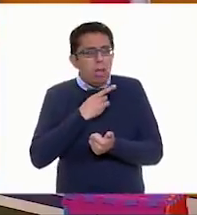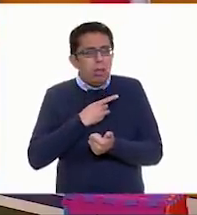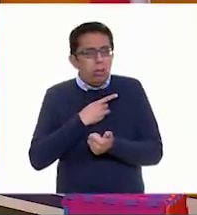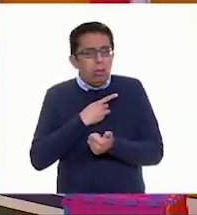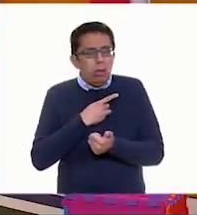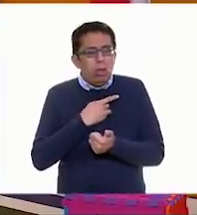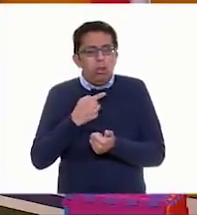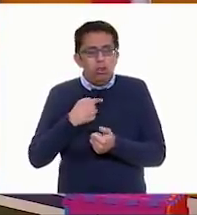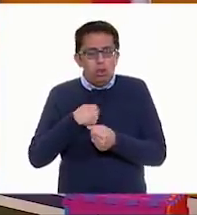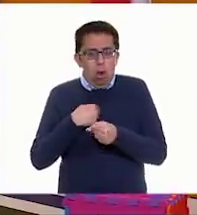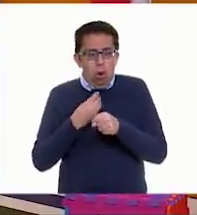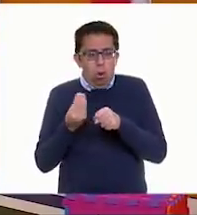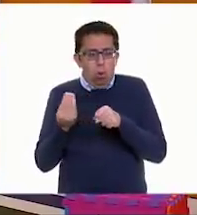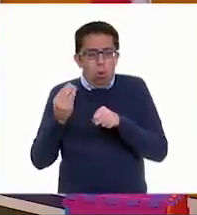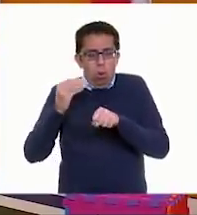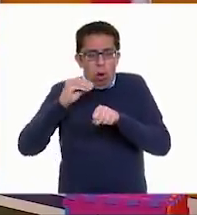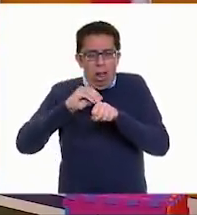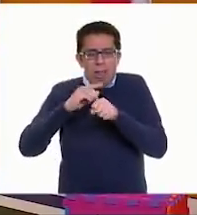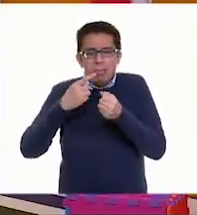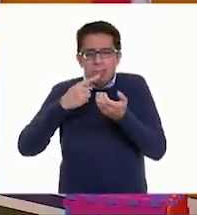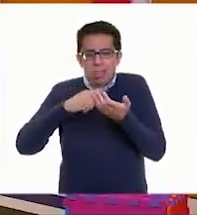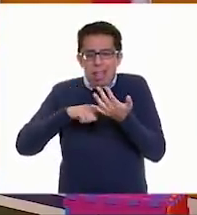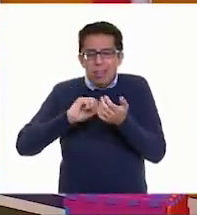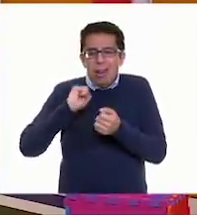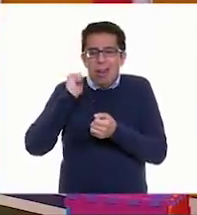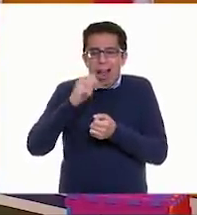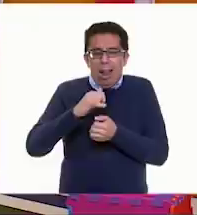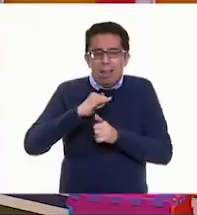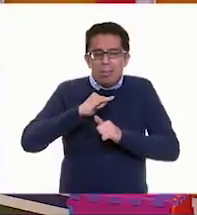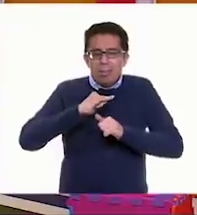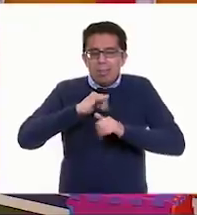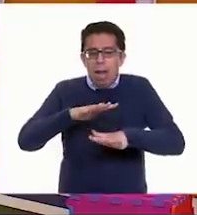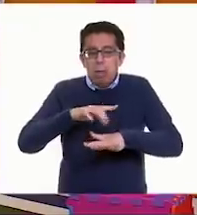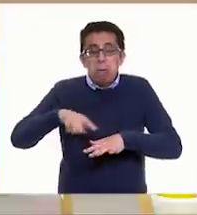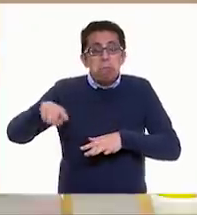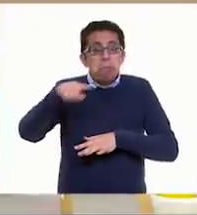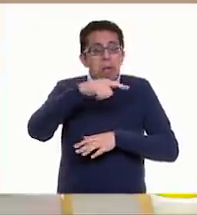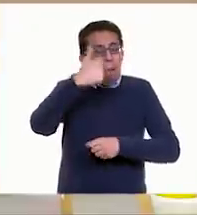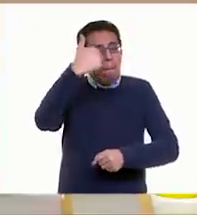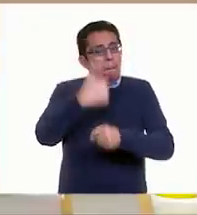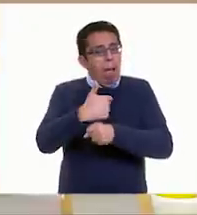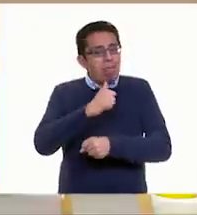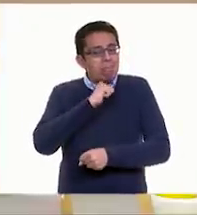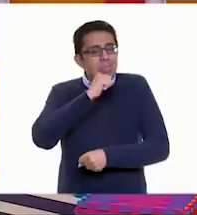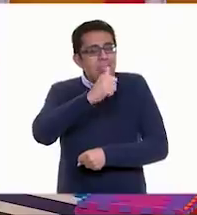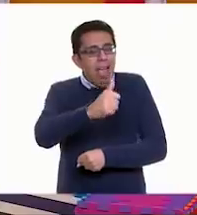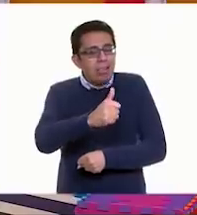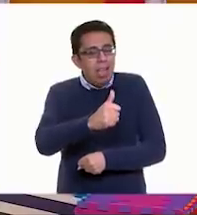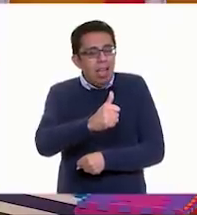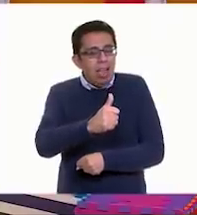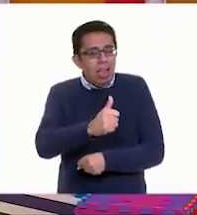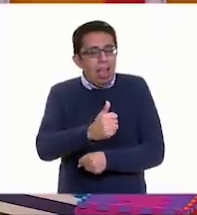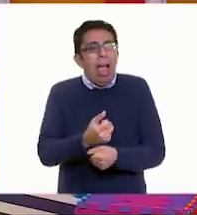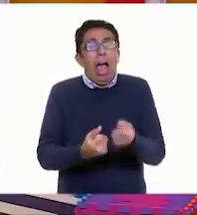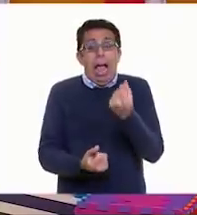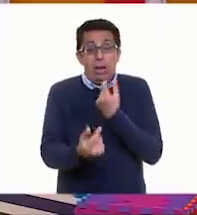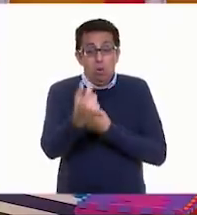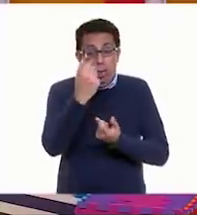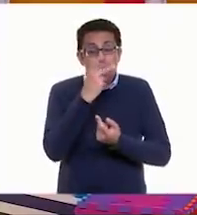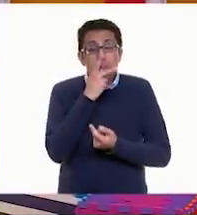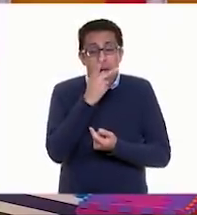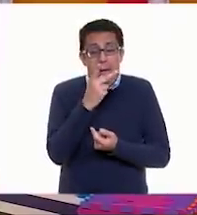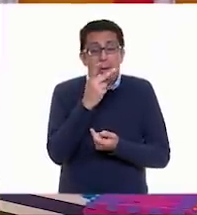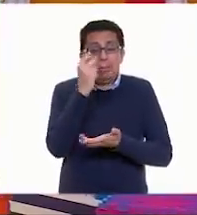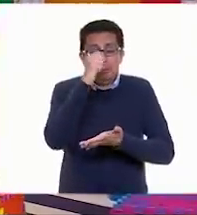trampitas en la clase y nadie se dio cuenta. ¿Qué? Sí, en la escritura de algunas palabras.